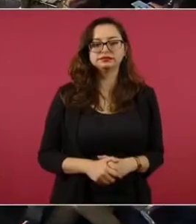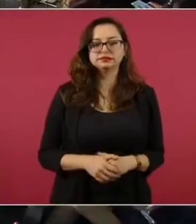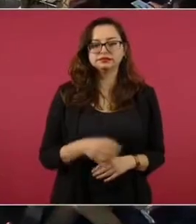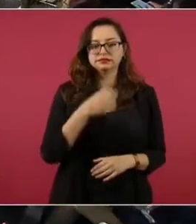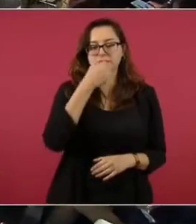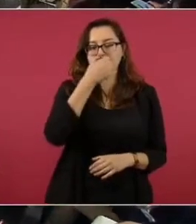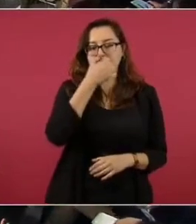Muy bien.